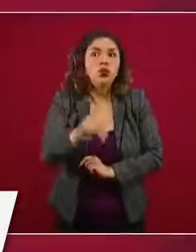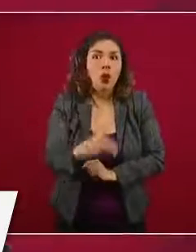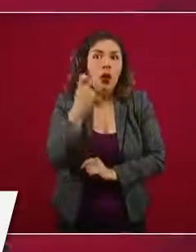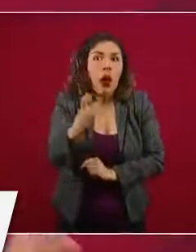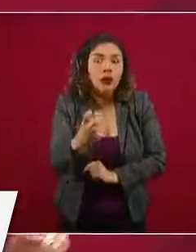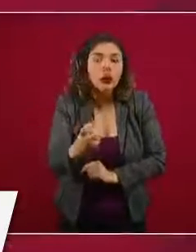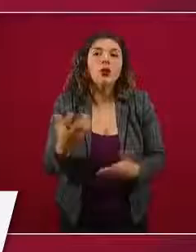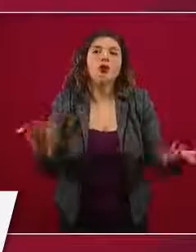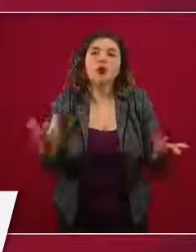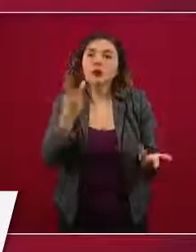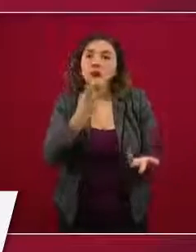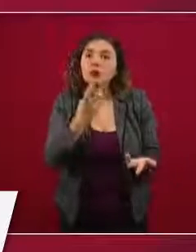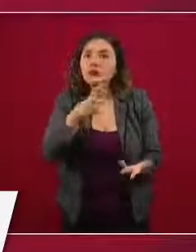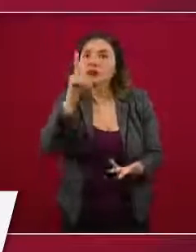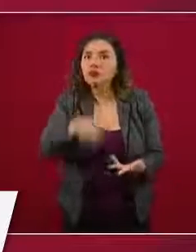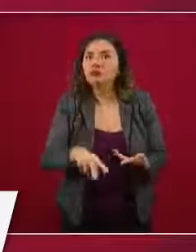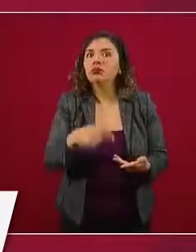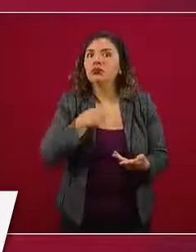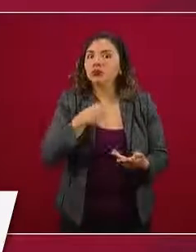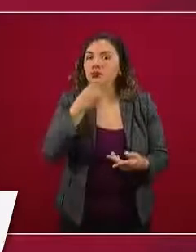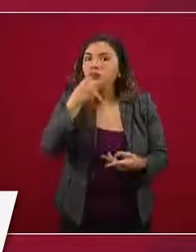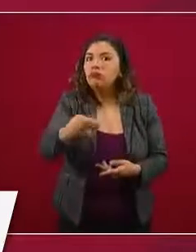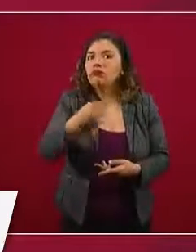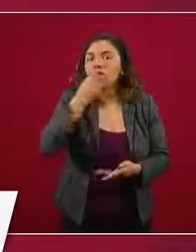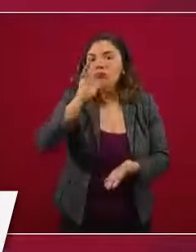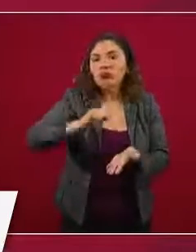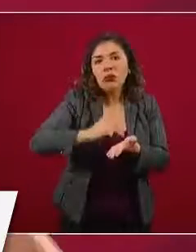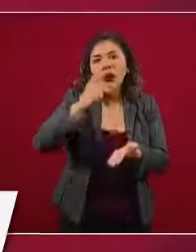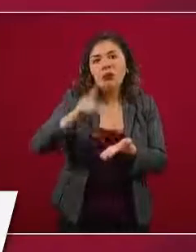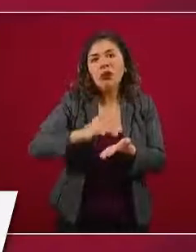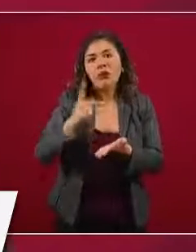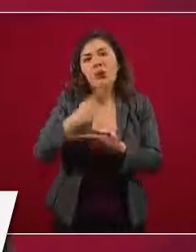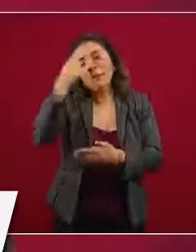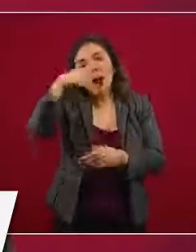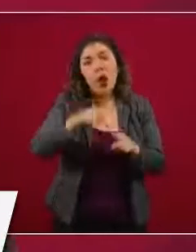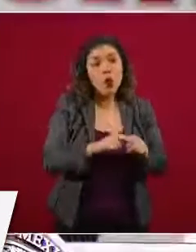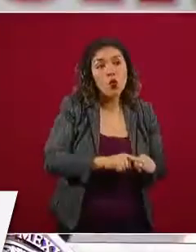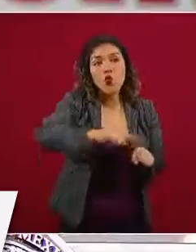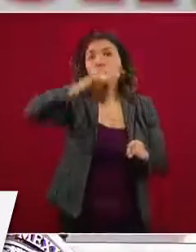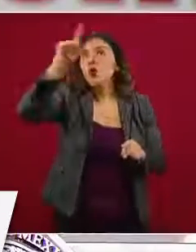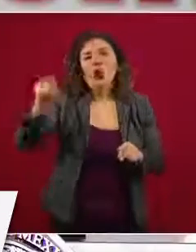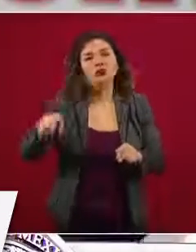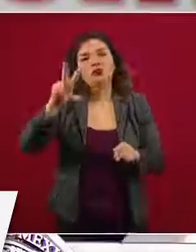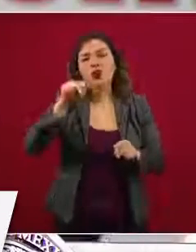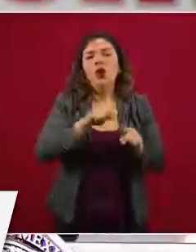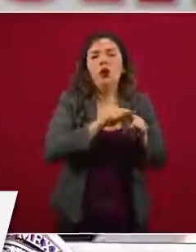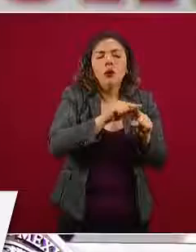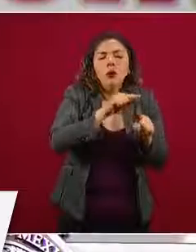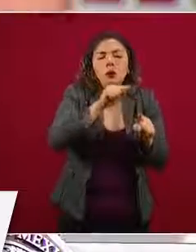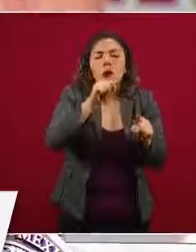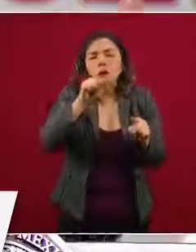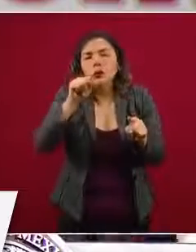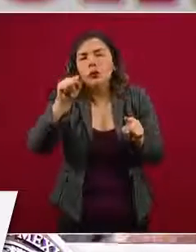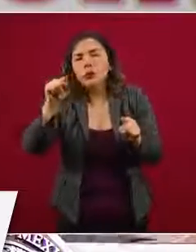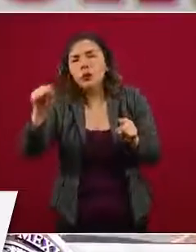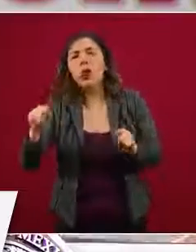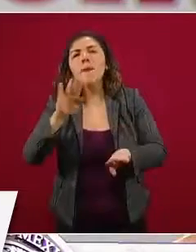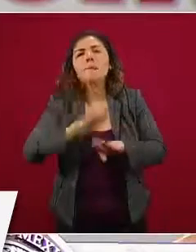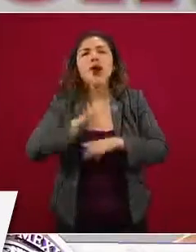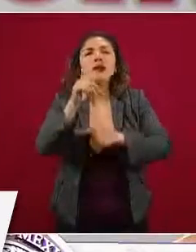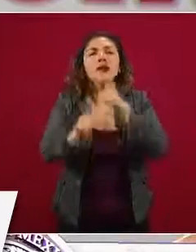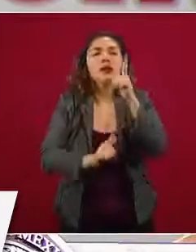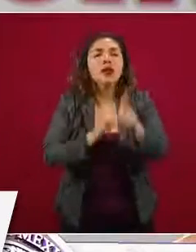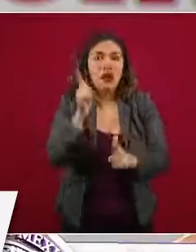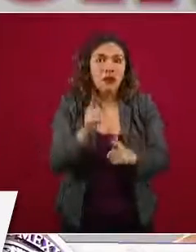esto es el fenómeno que una y otra vez se ha mencionado de aplanamiento de la curva, es una comparación de la curva que hubiéramos